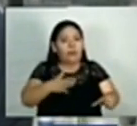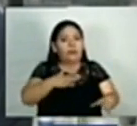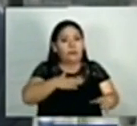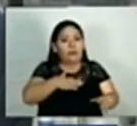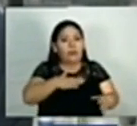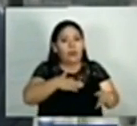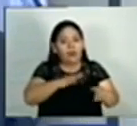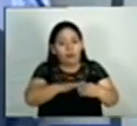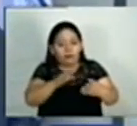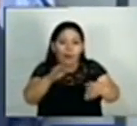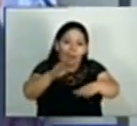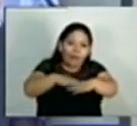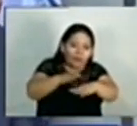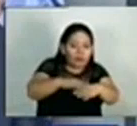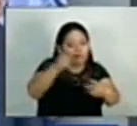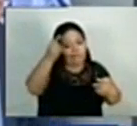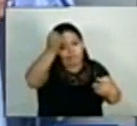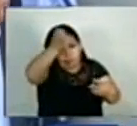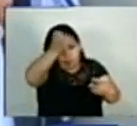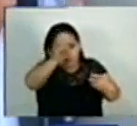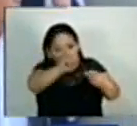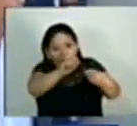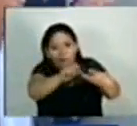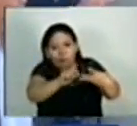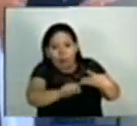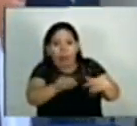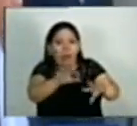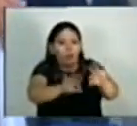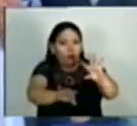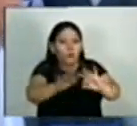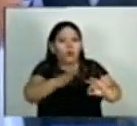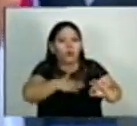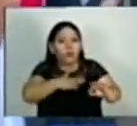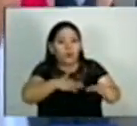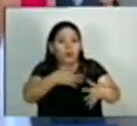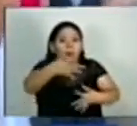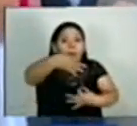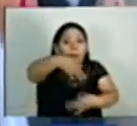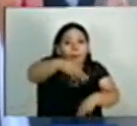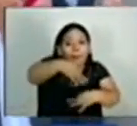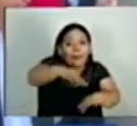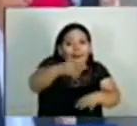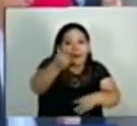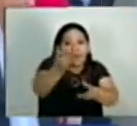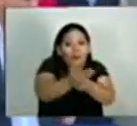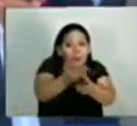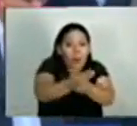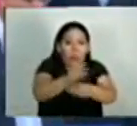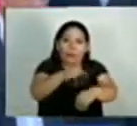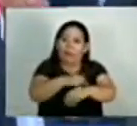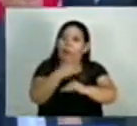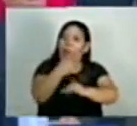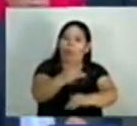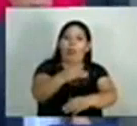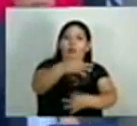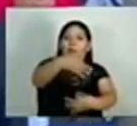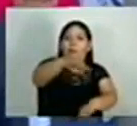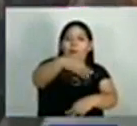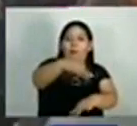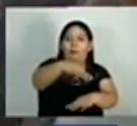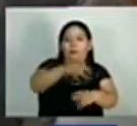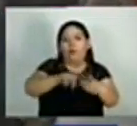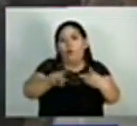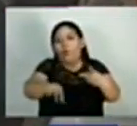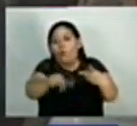algunas prevenciones, comprende por ejemplo en algunos las solvencias, algunas están vencidas, también se han hecho